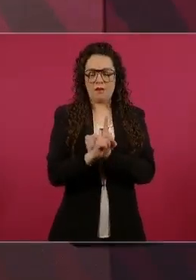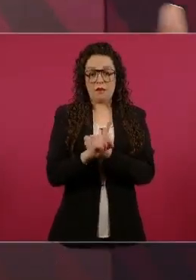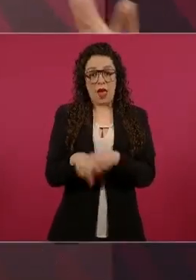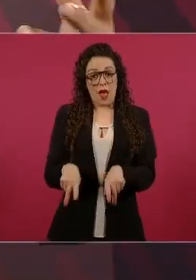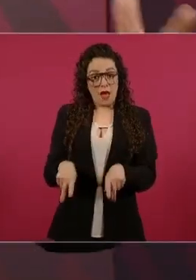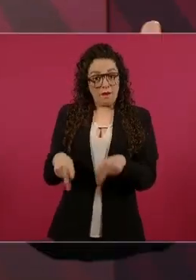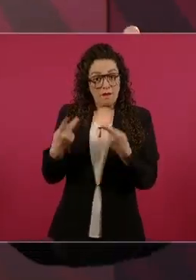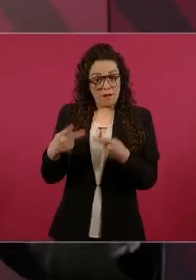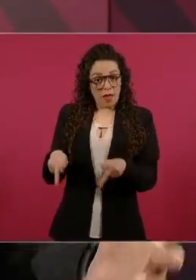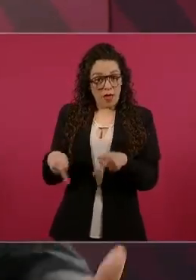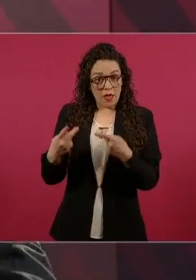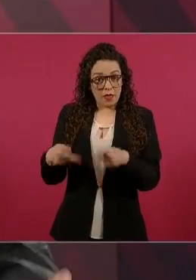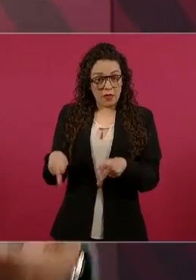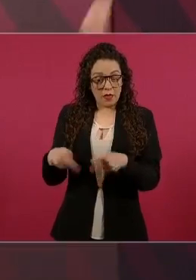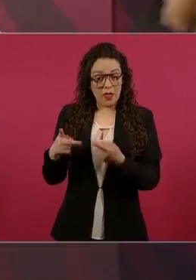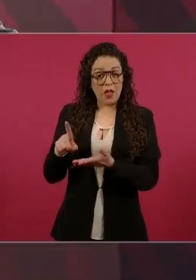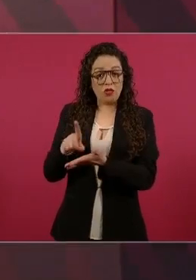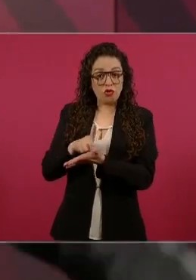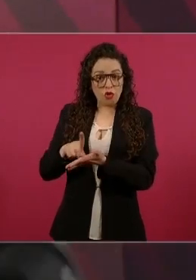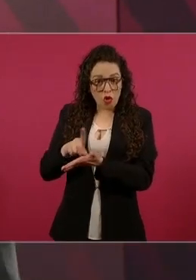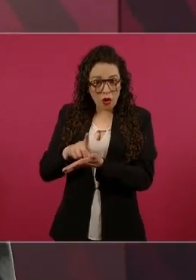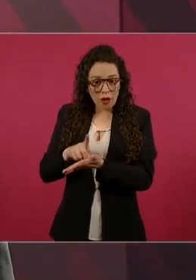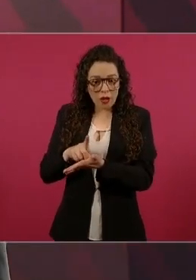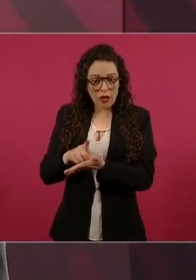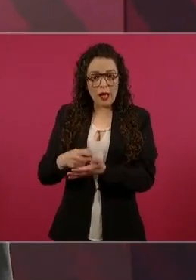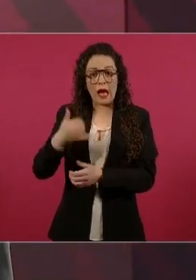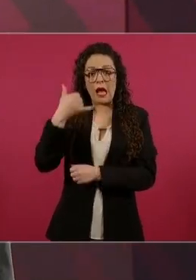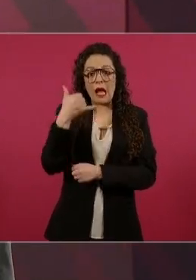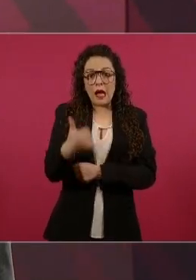los clientes.